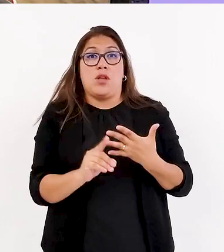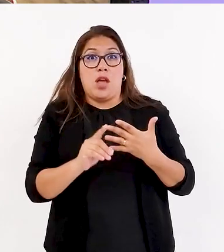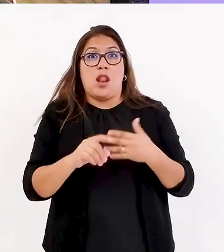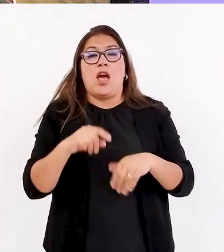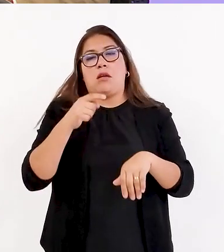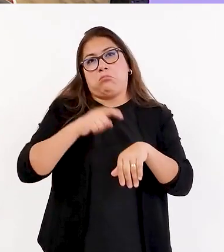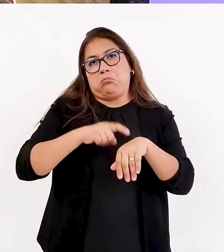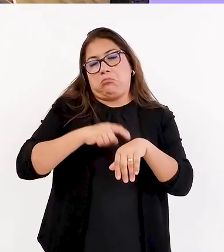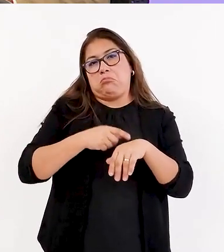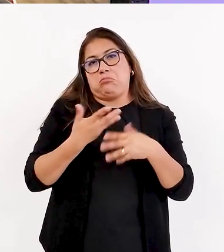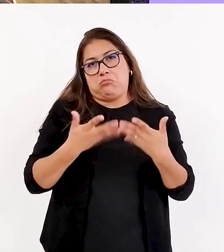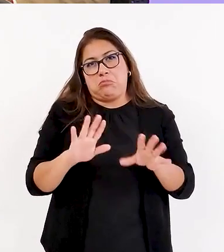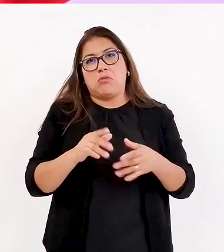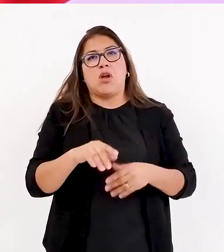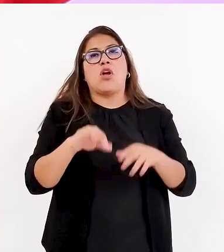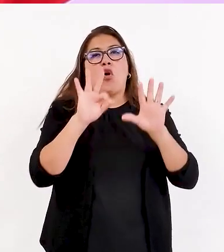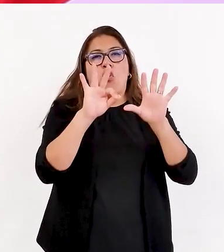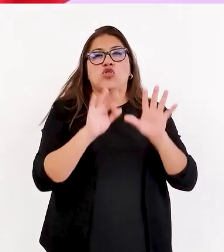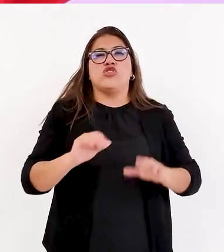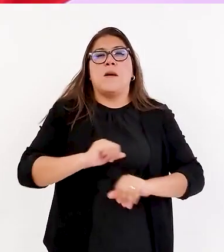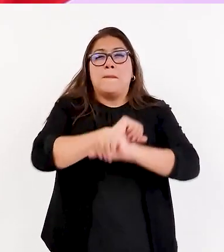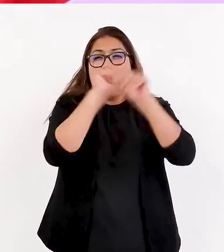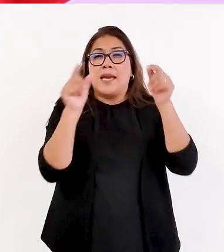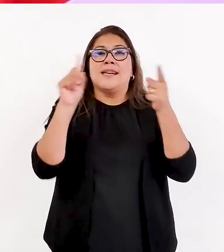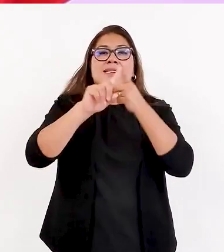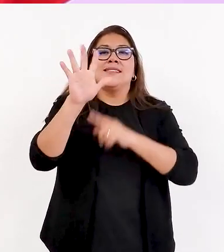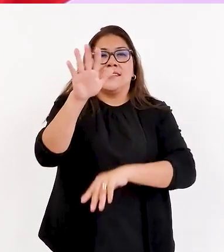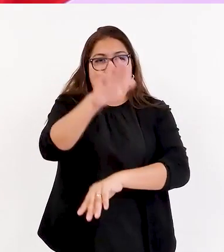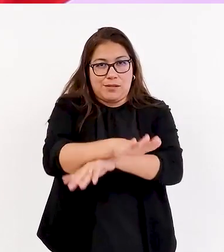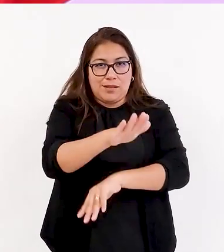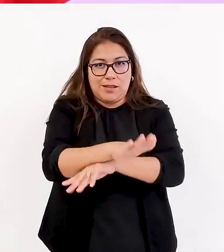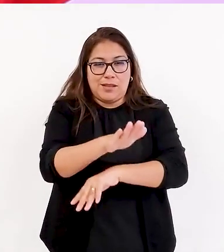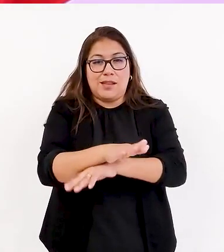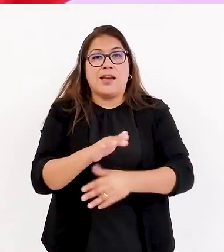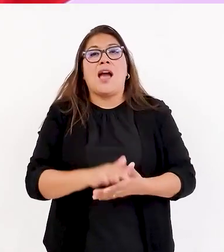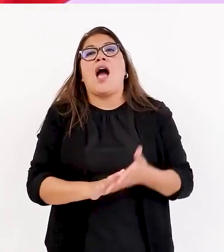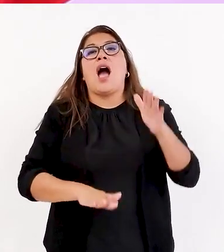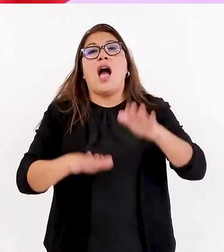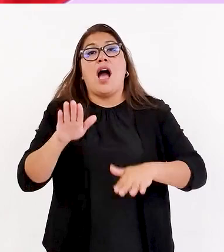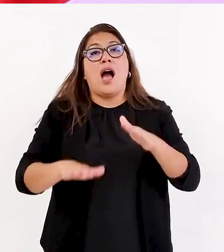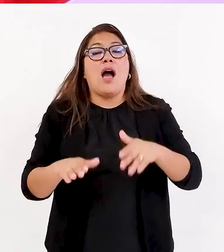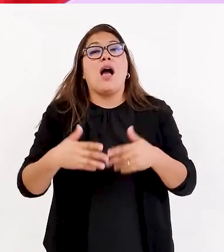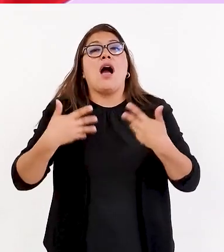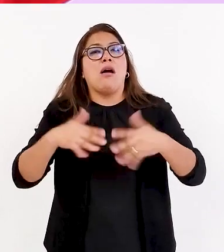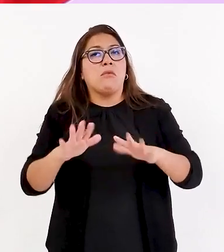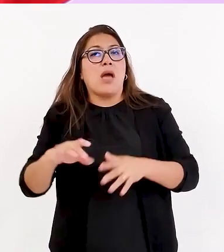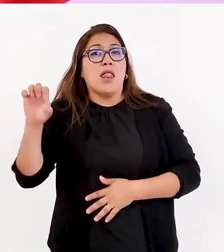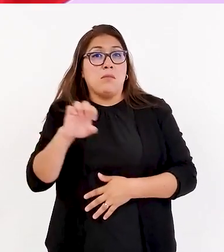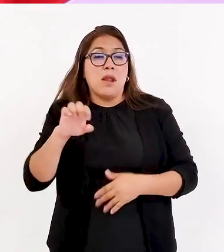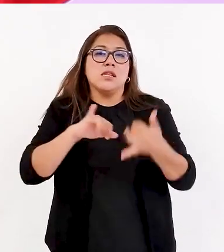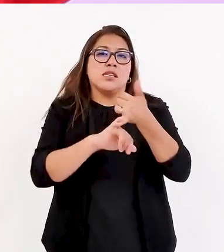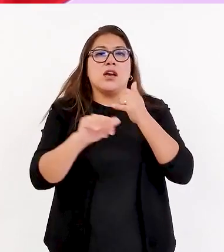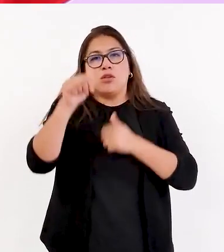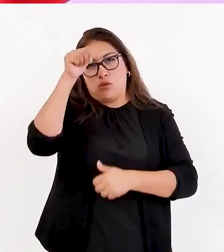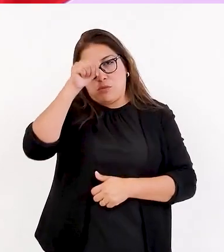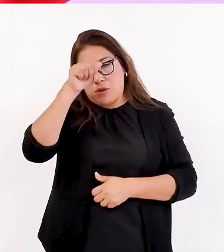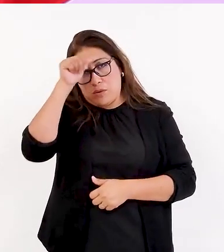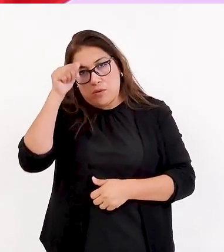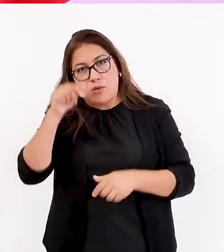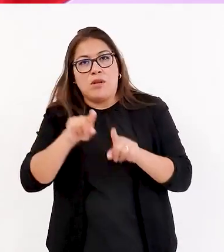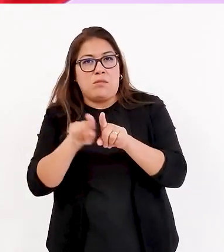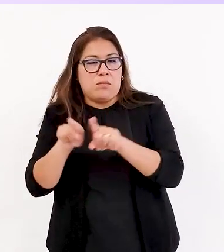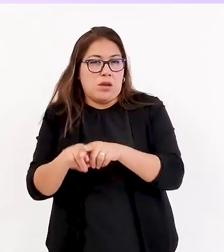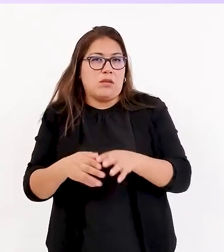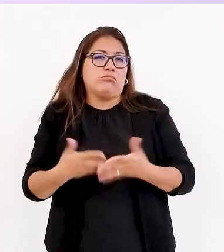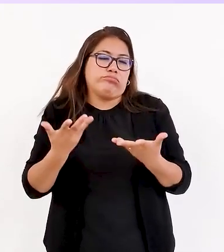horario regular, de 8 de la mañana a 5 de la tarde y a veces si hay emergencias, sábado y domingo. O sea, es